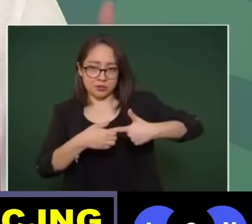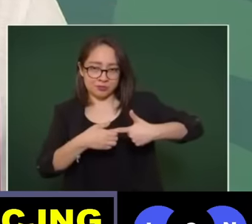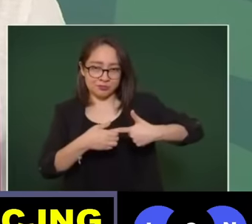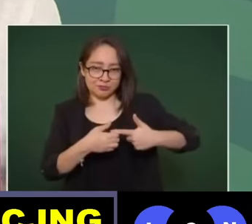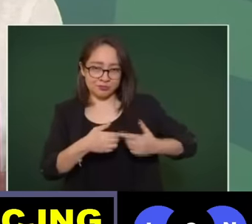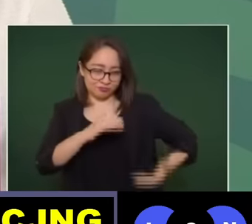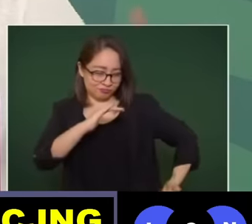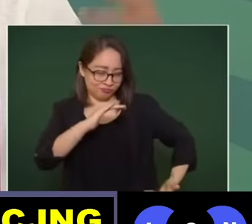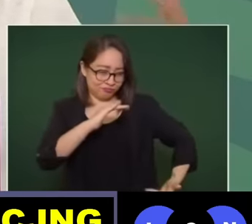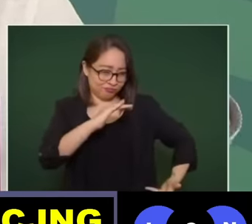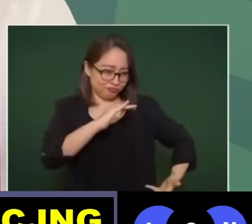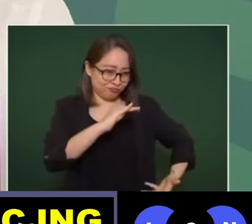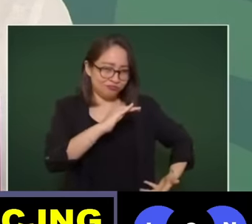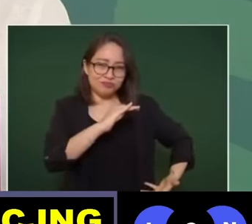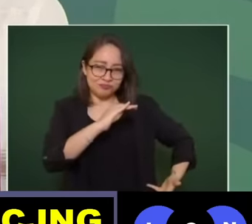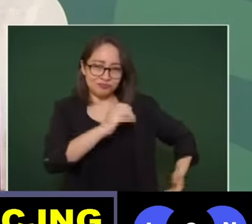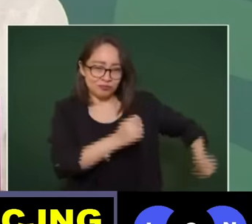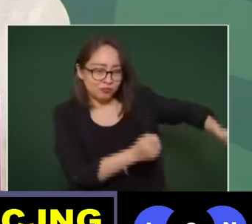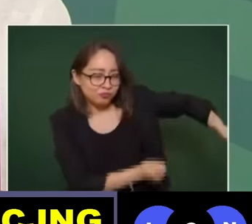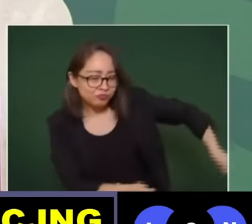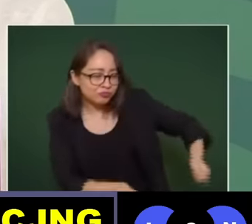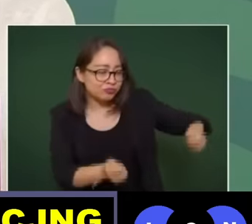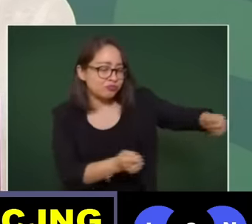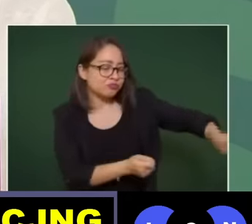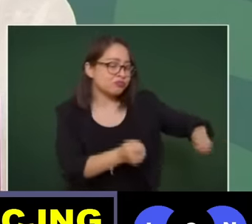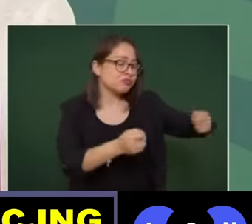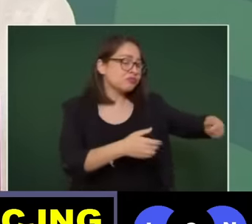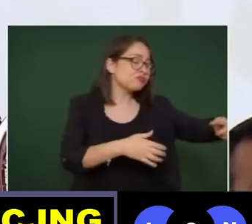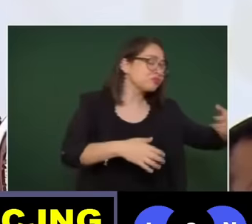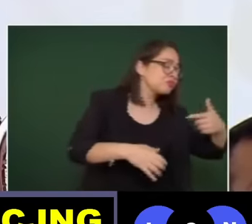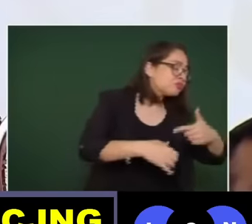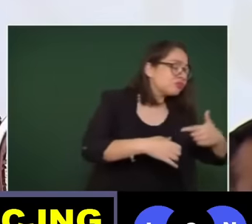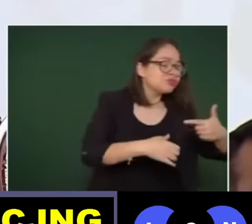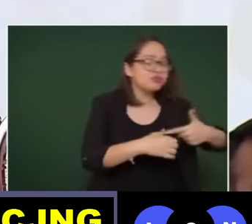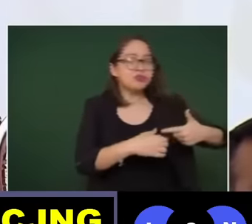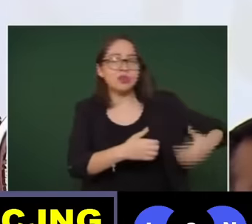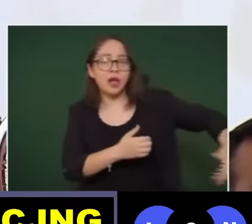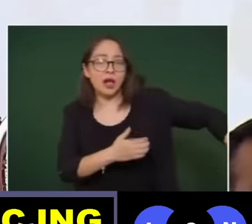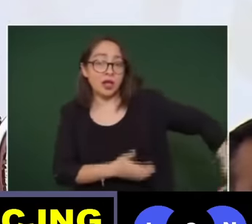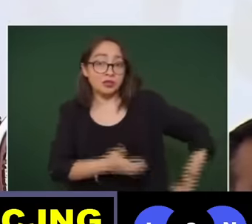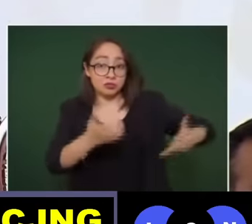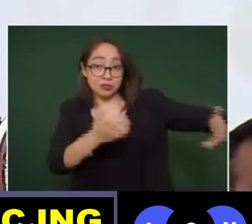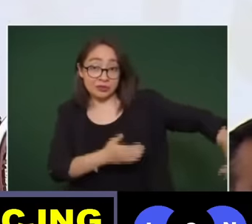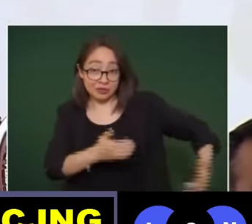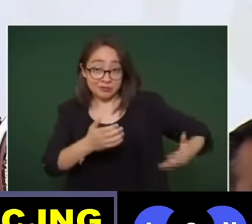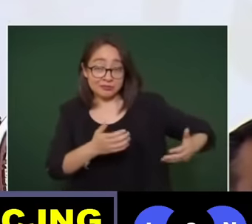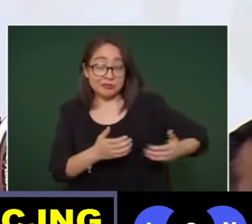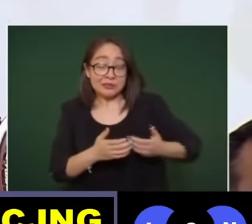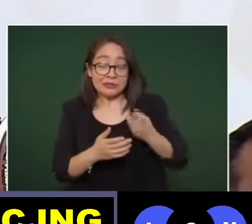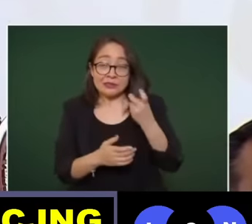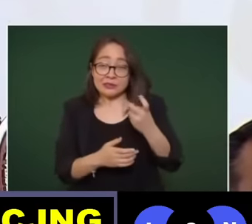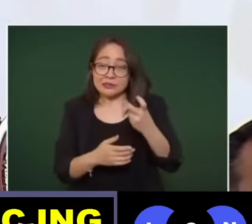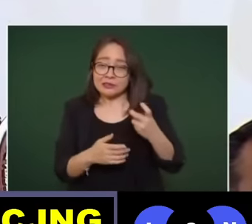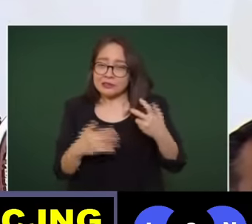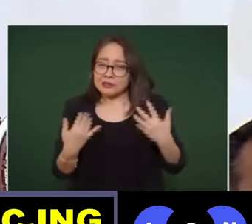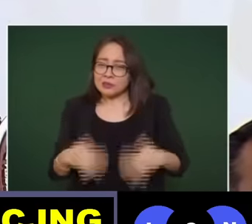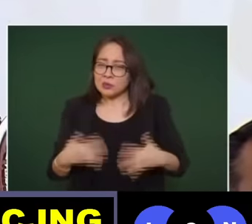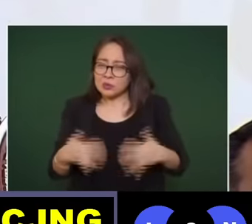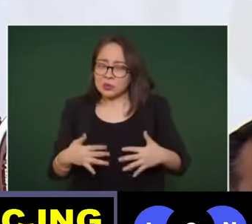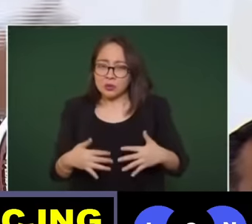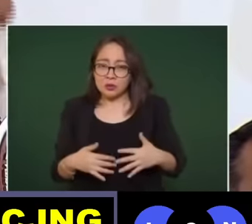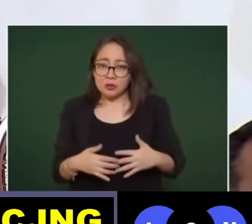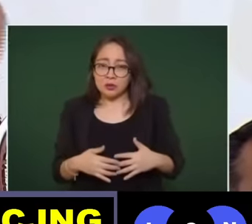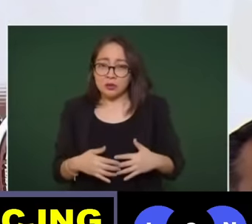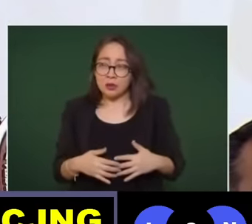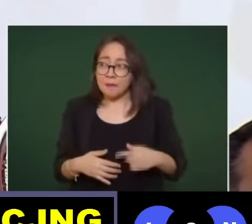con cubetas y entonces en ese momento dice